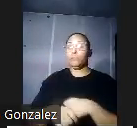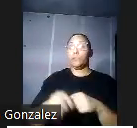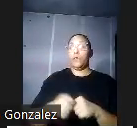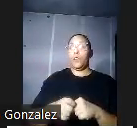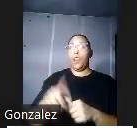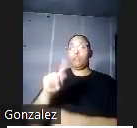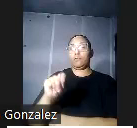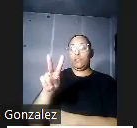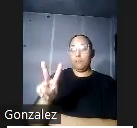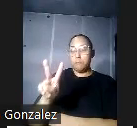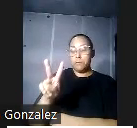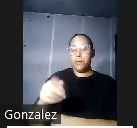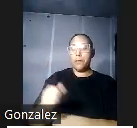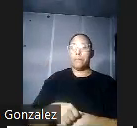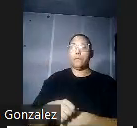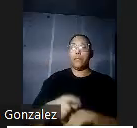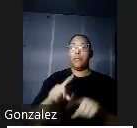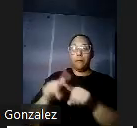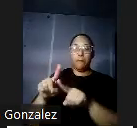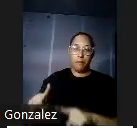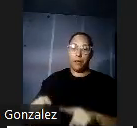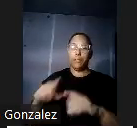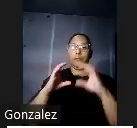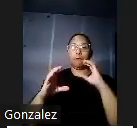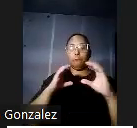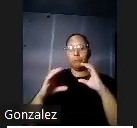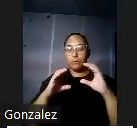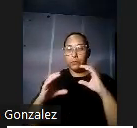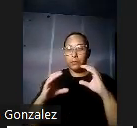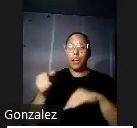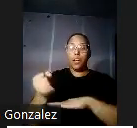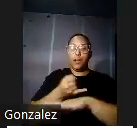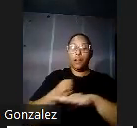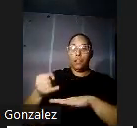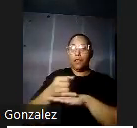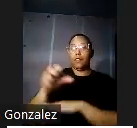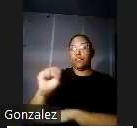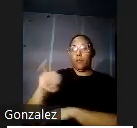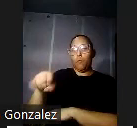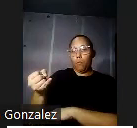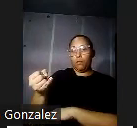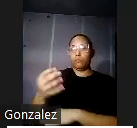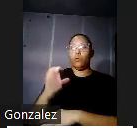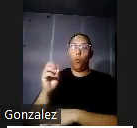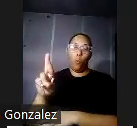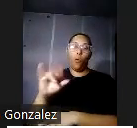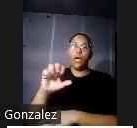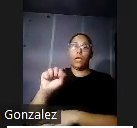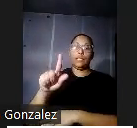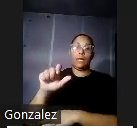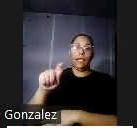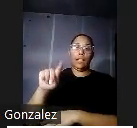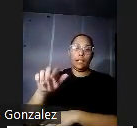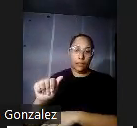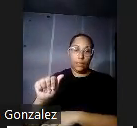este proyecto con nuevas y mejores vías de comunicación por la isla de San Juan, como la isleta, podríamos decir, como el Puente Dos Hermanos,